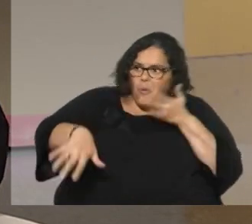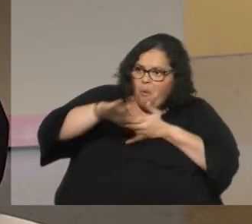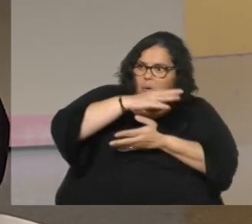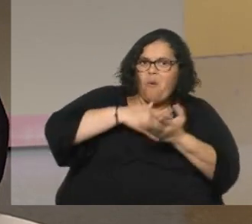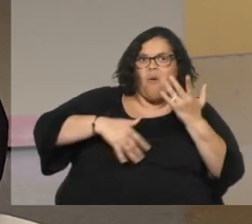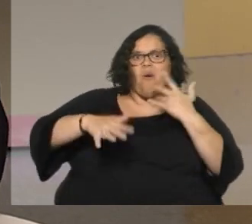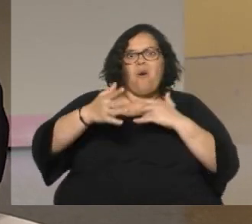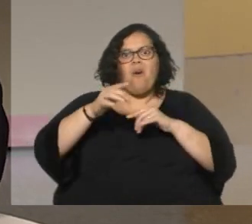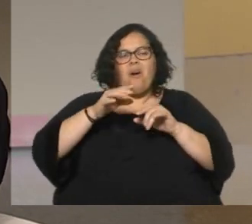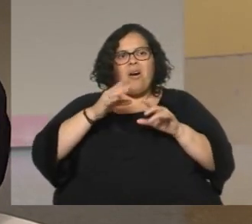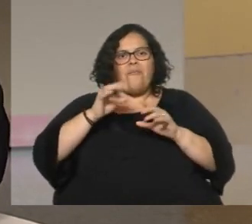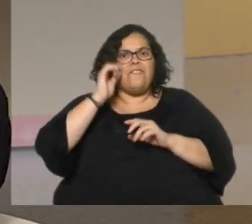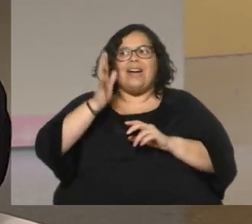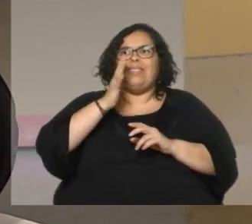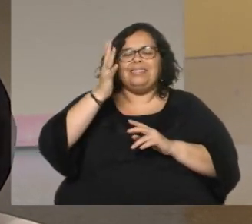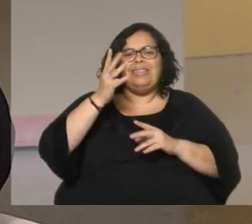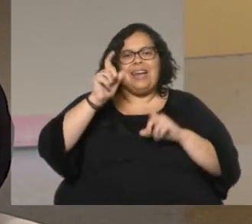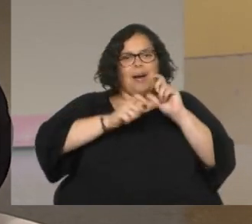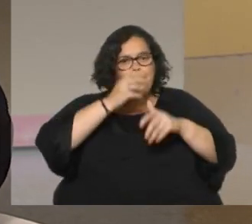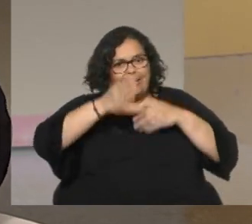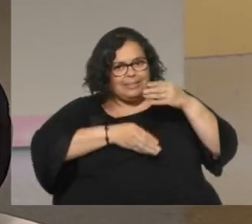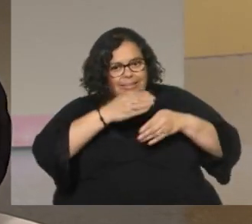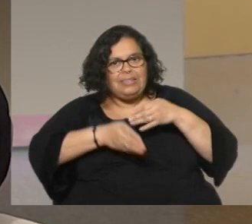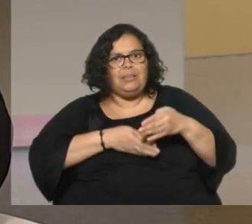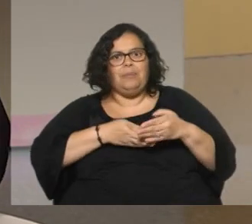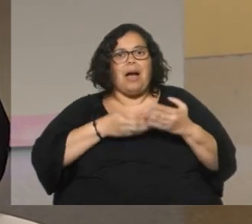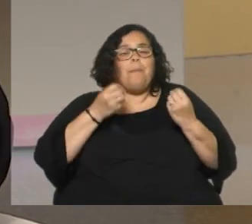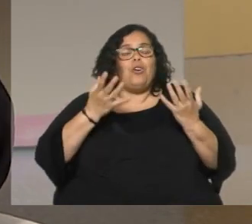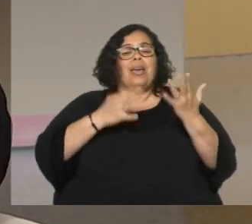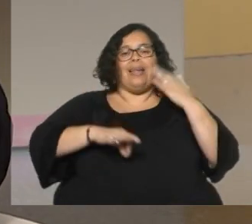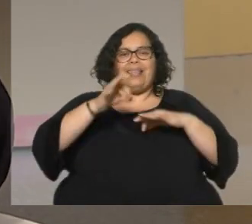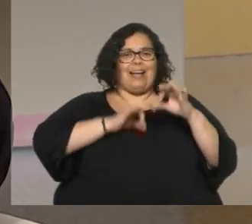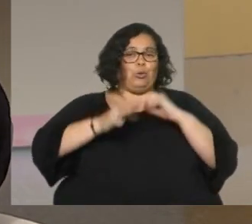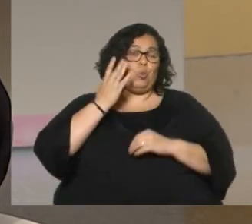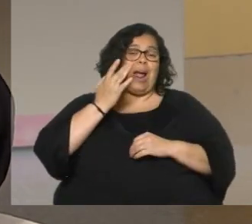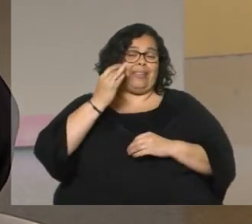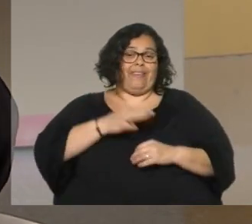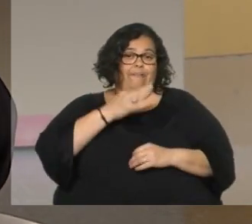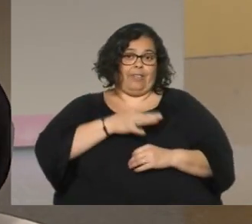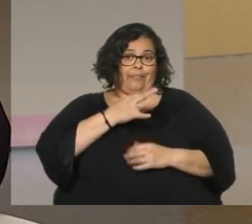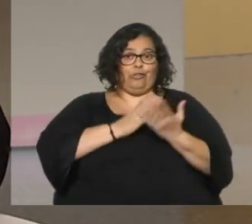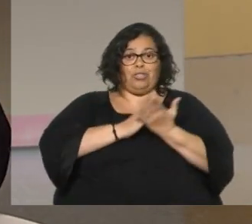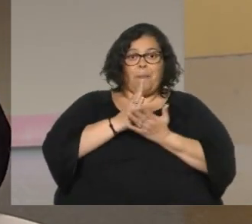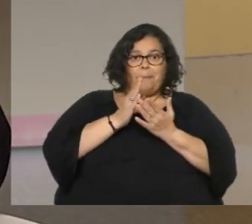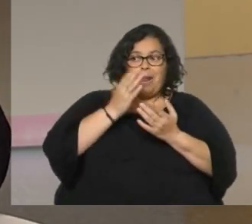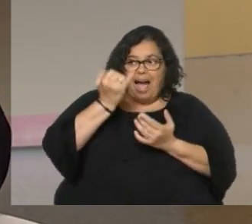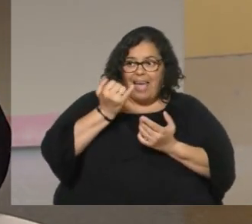propones como la gente participa porque el teatro como arte vivo también hay una interconexión entre público